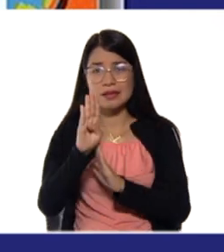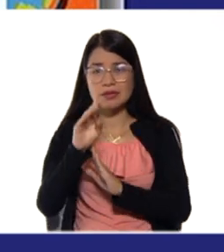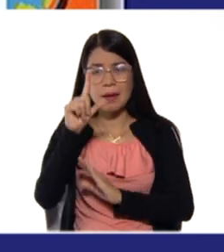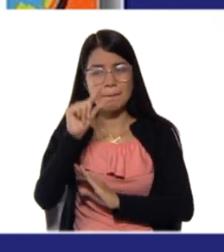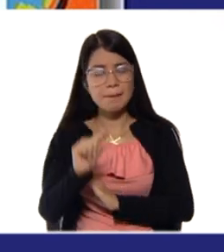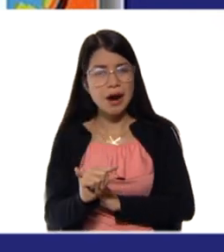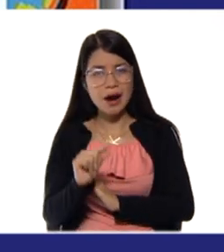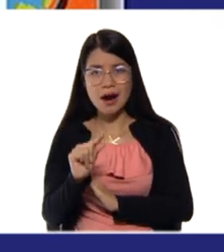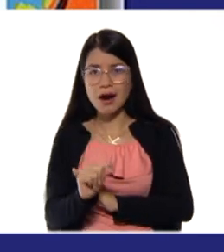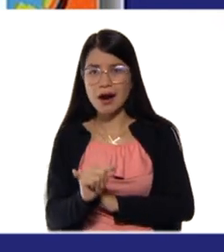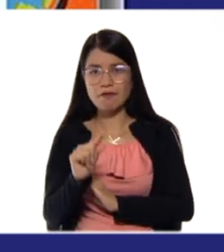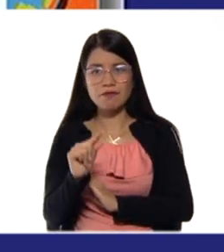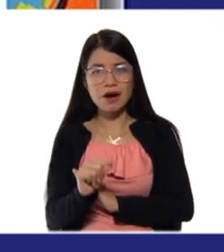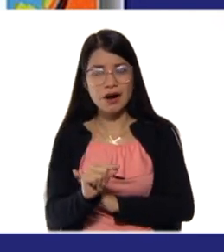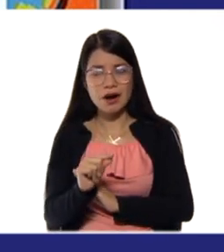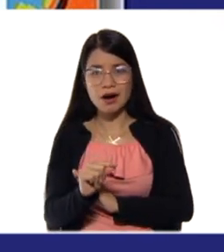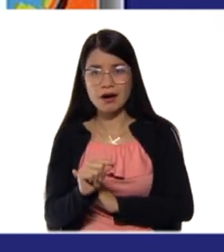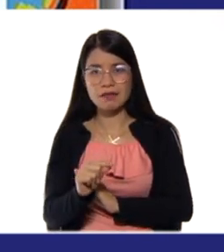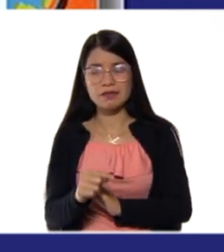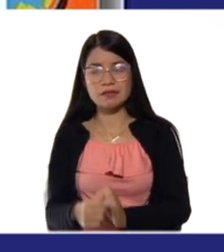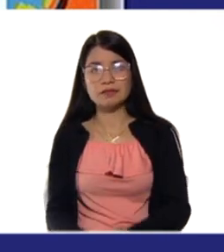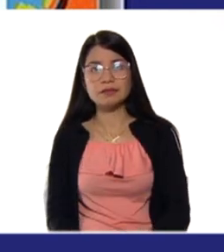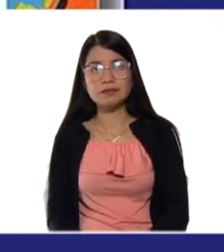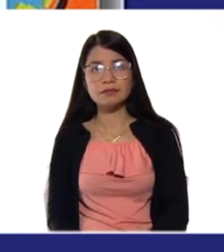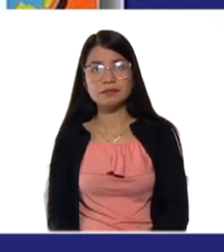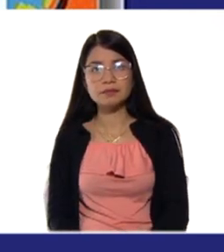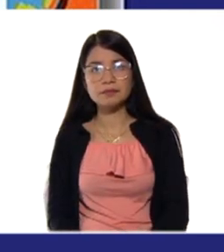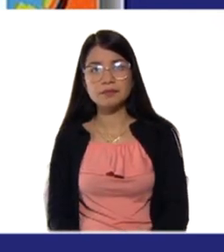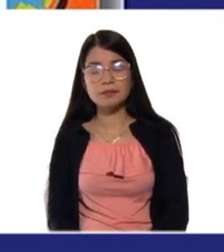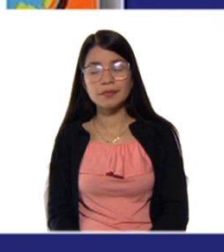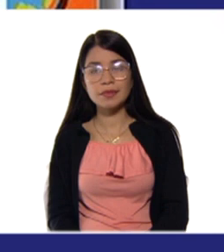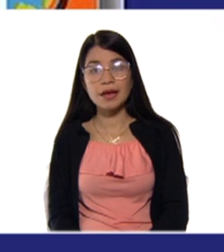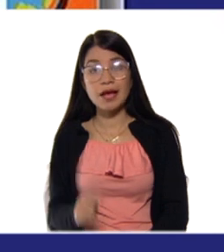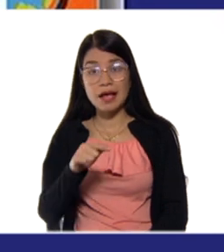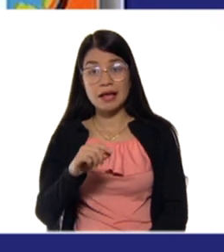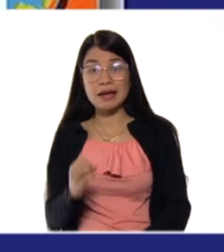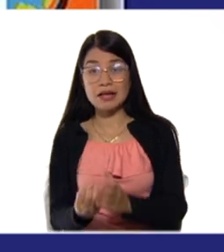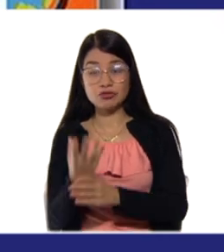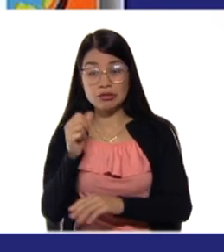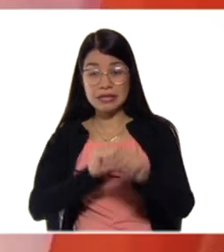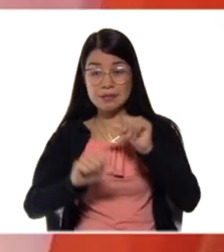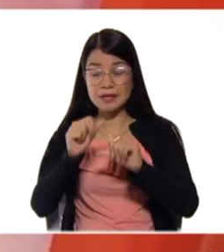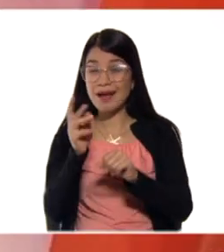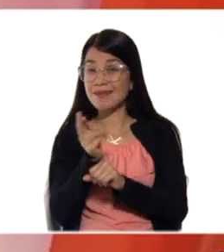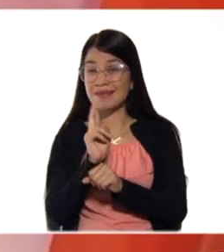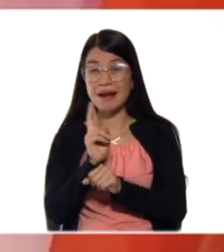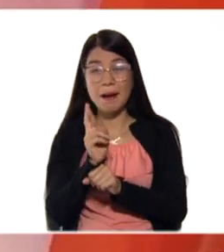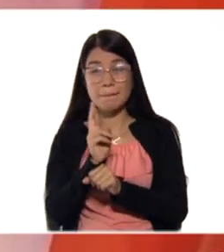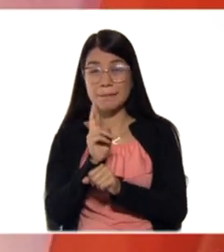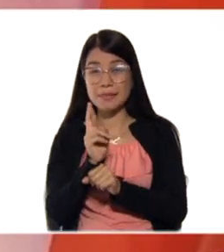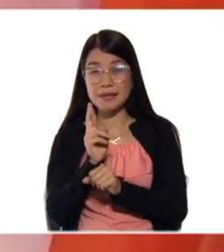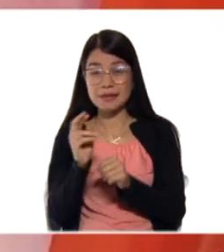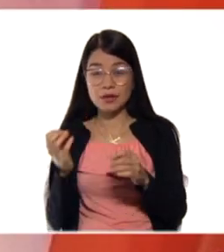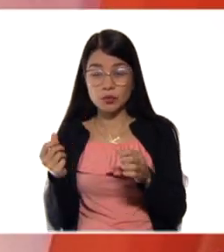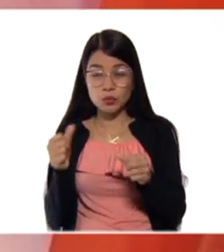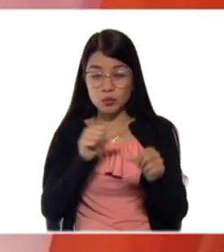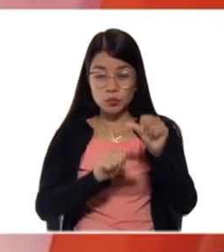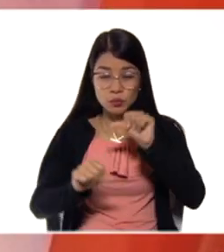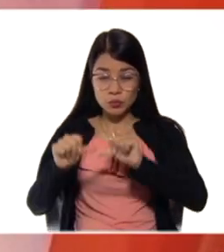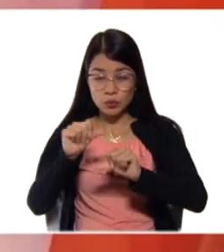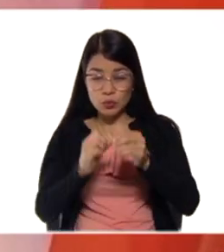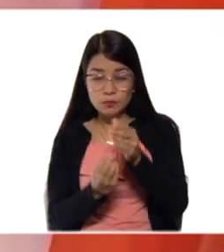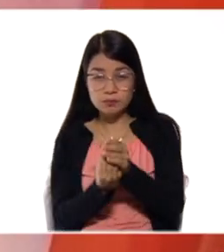reacciones químicas inorgánicas son muy rápidas. ¿Bien? Mientras que las reacciones